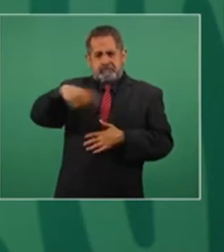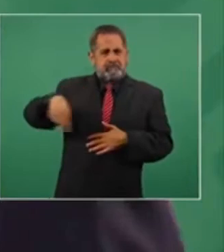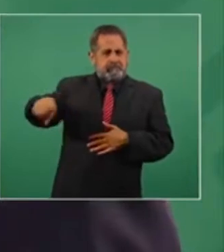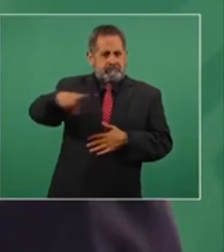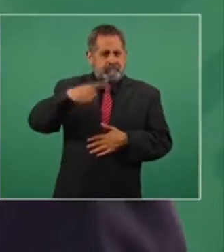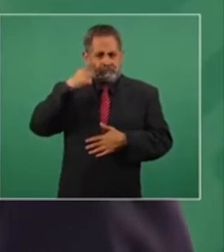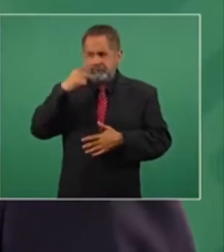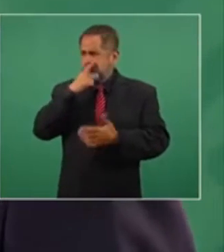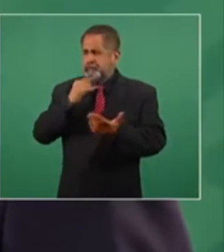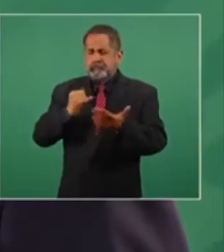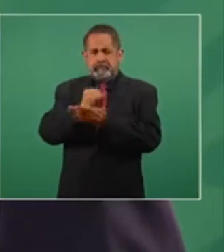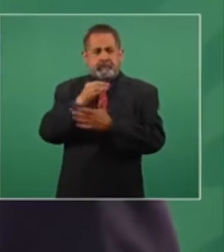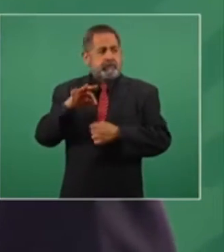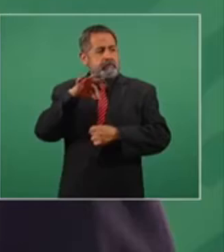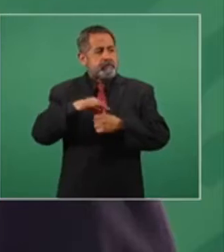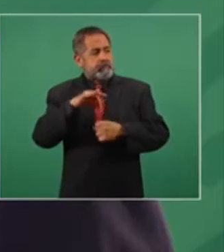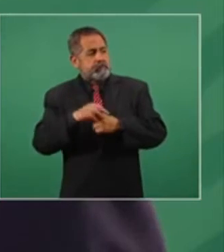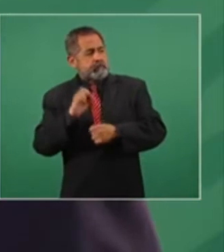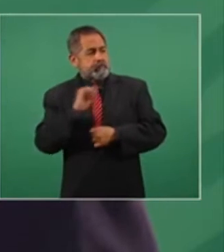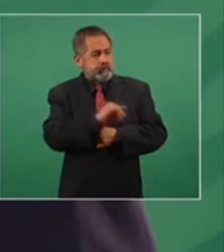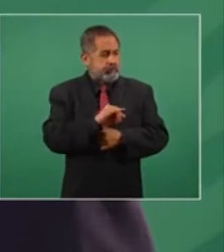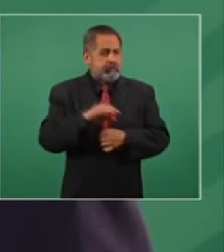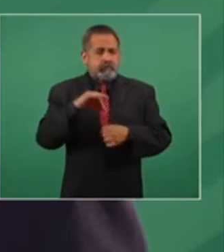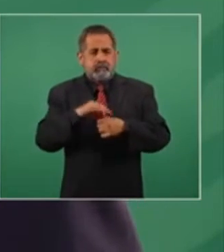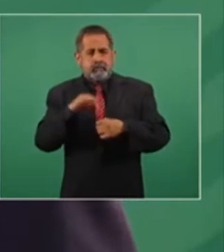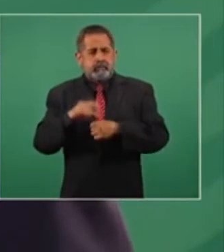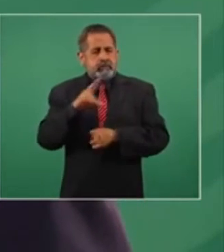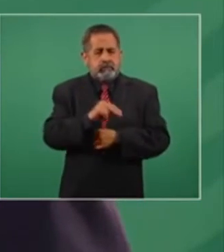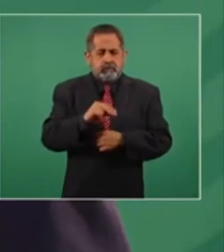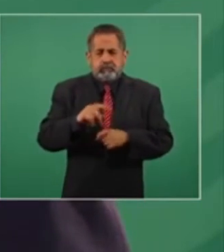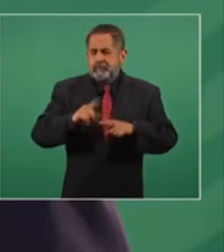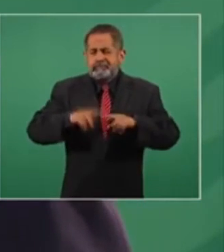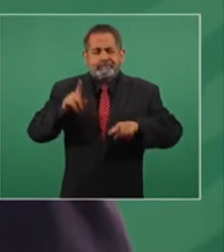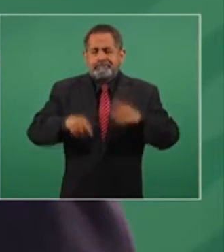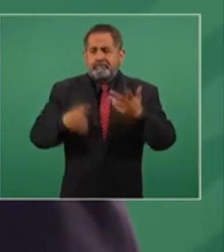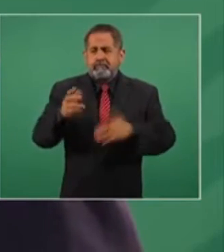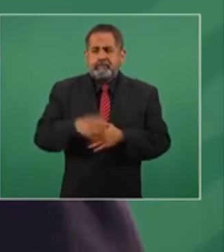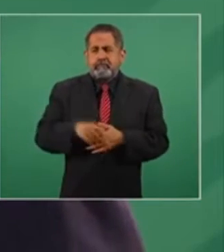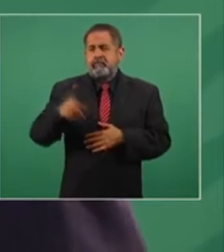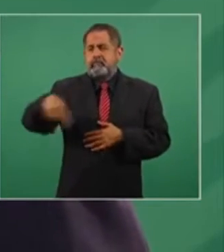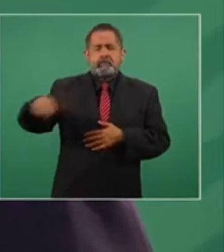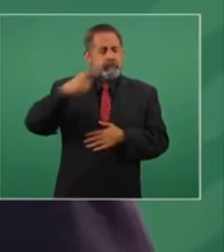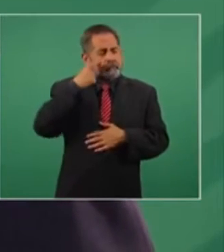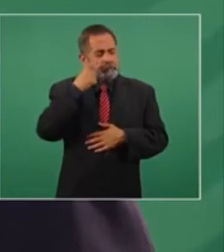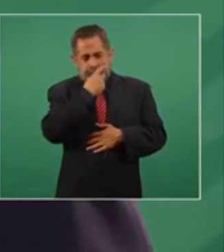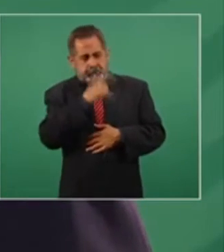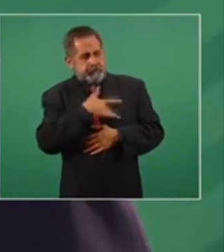reprobarlos o elegirlos?